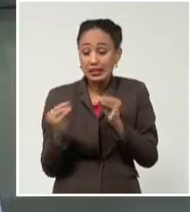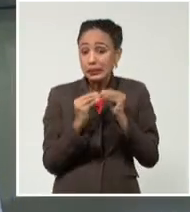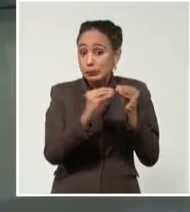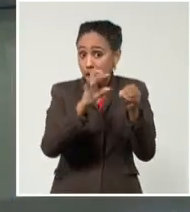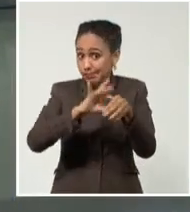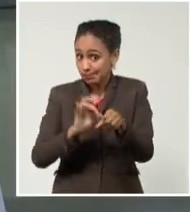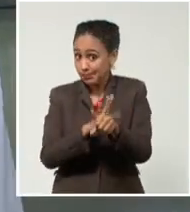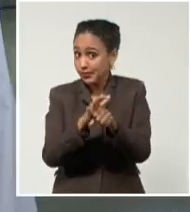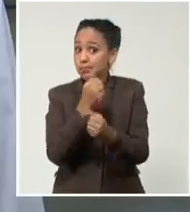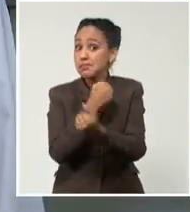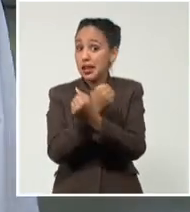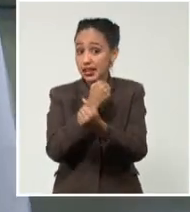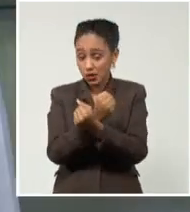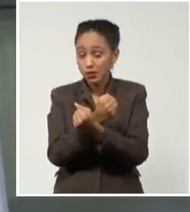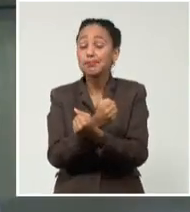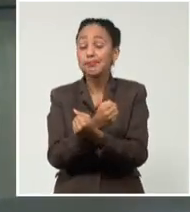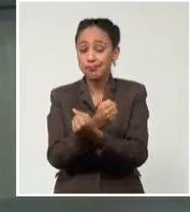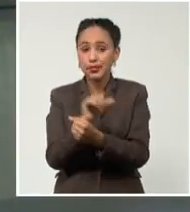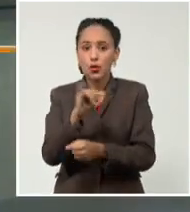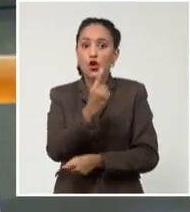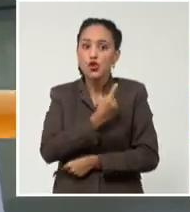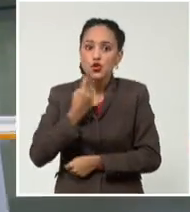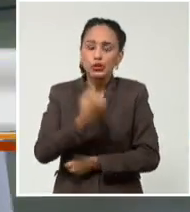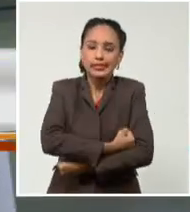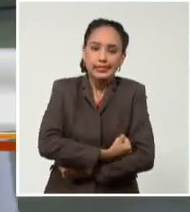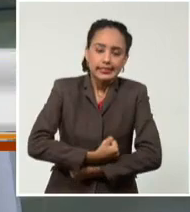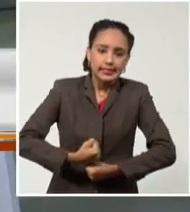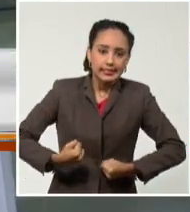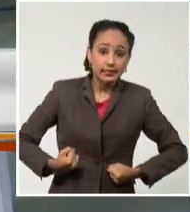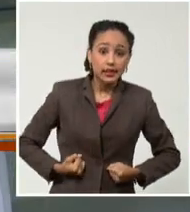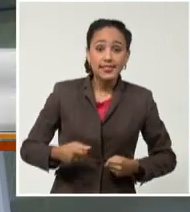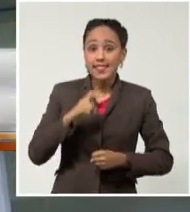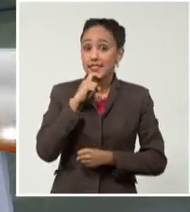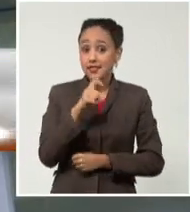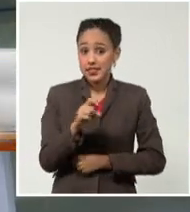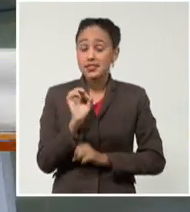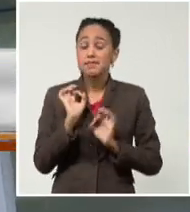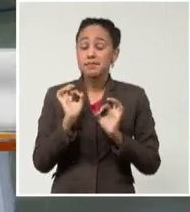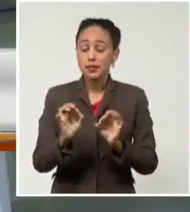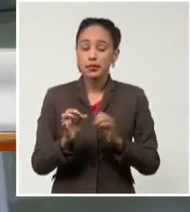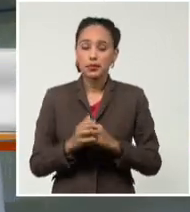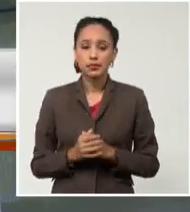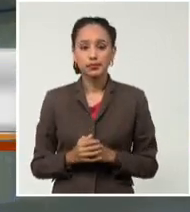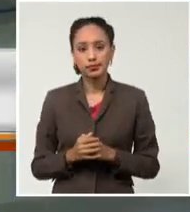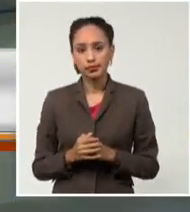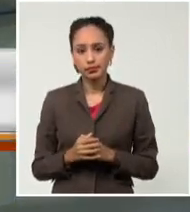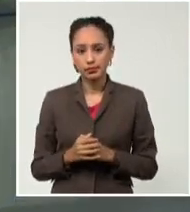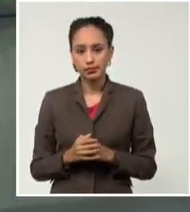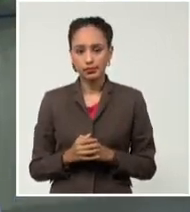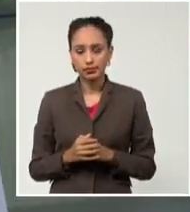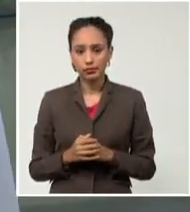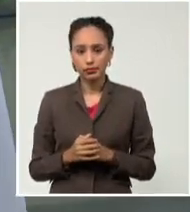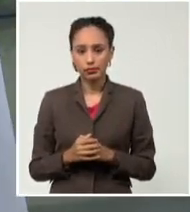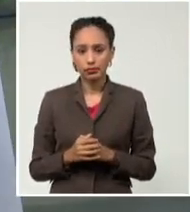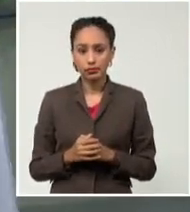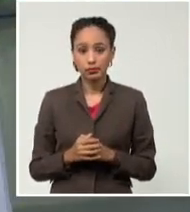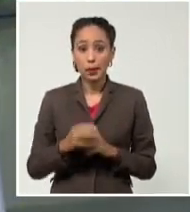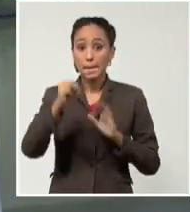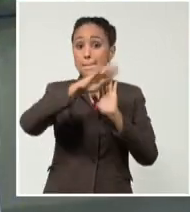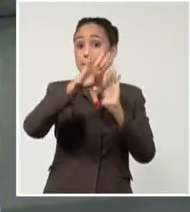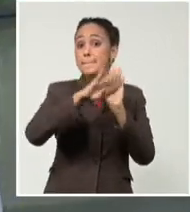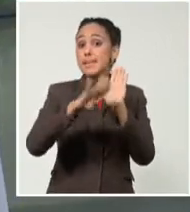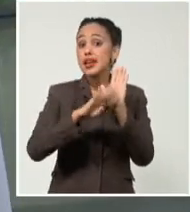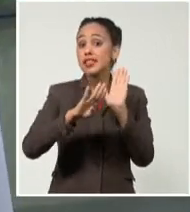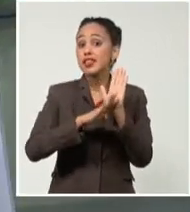tuvimos que crecernos, tuvimos que usar protocolos que son